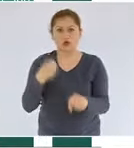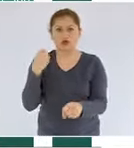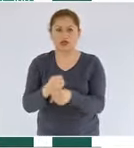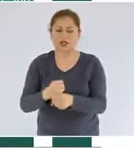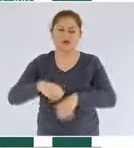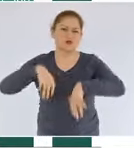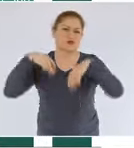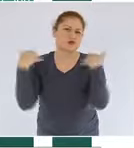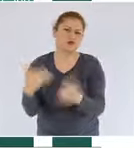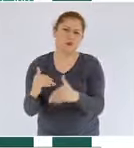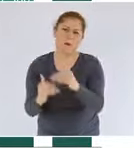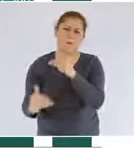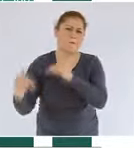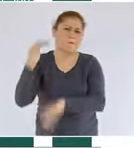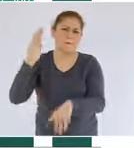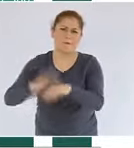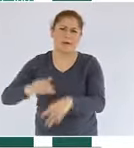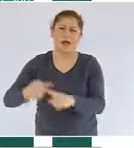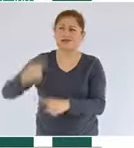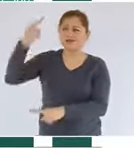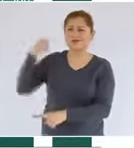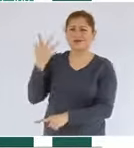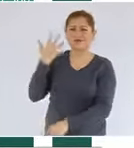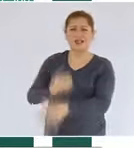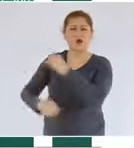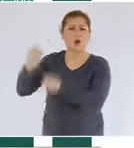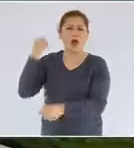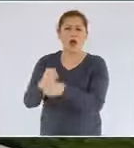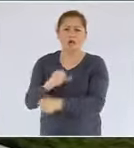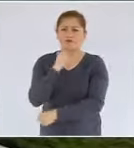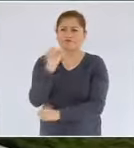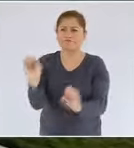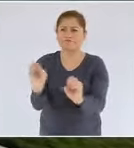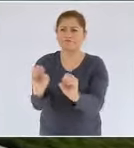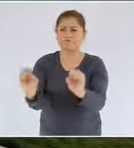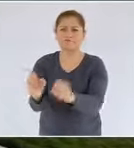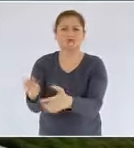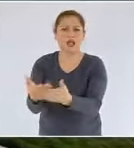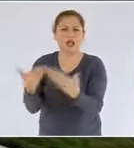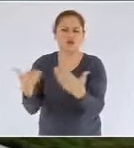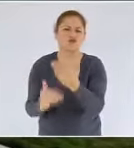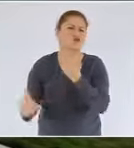a la lograda en los últimos cinco años previos a este gobierno.